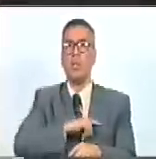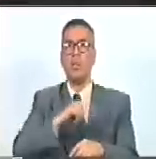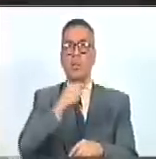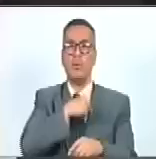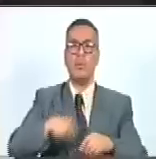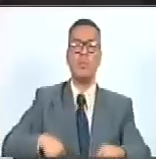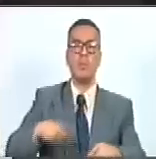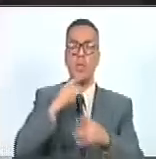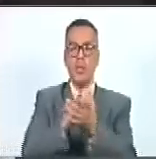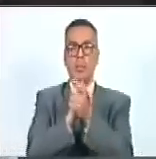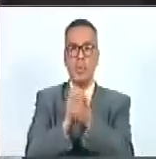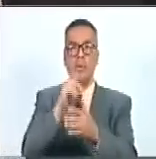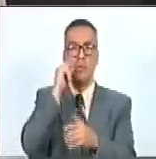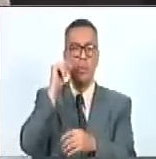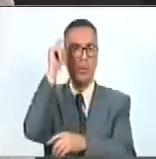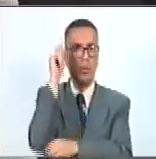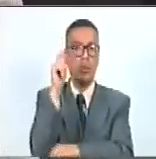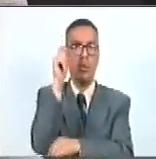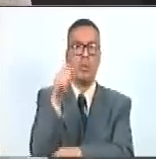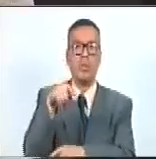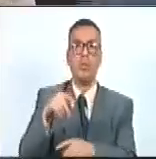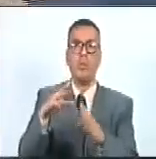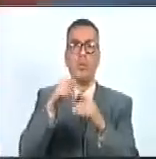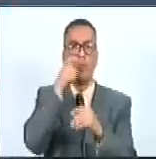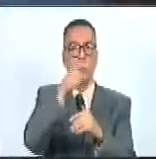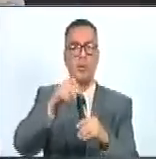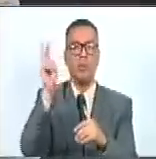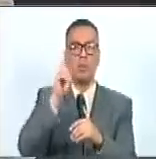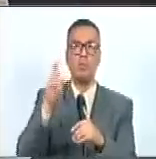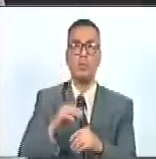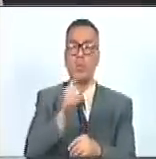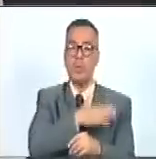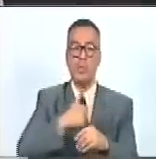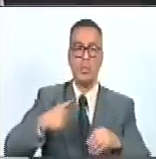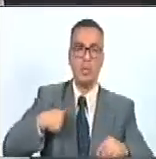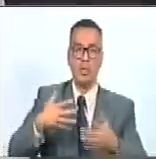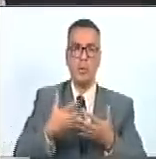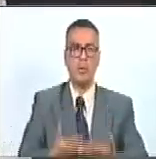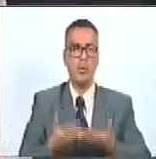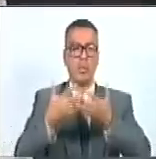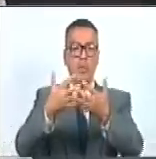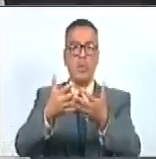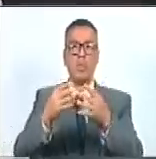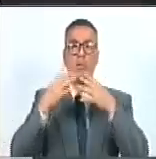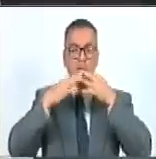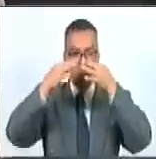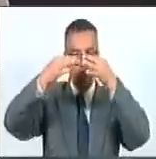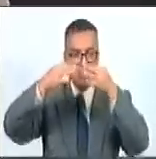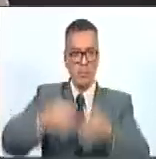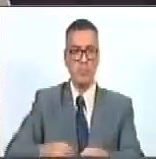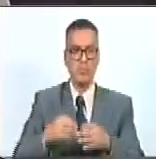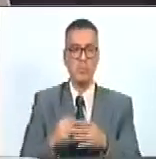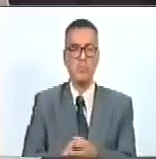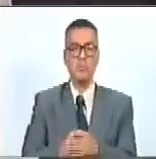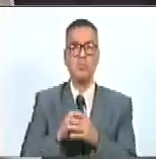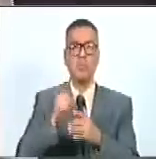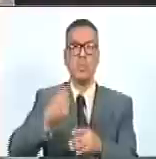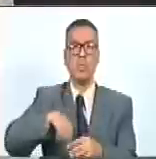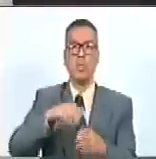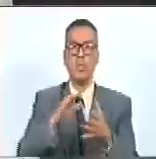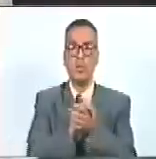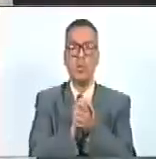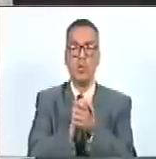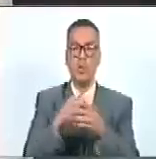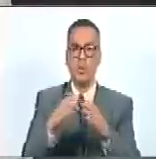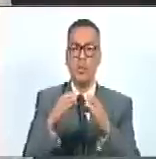presidente, colegas parlamentarios y pueblo de Venezuela, queremos entregarles oficialmente por parte del grupo de